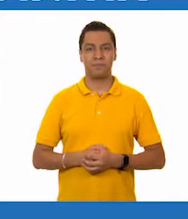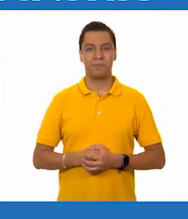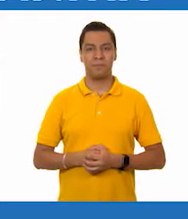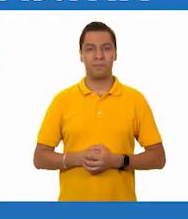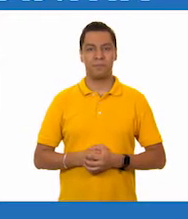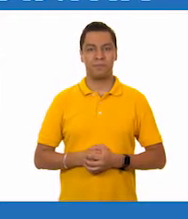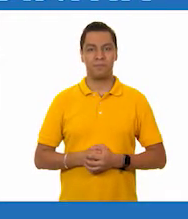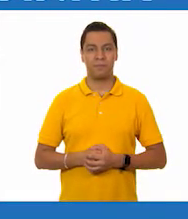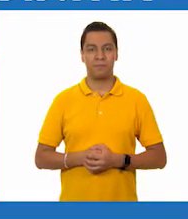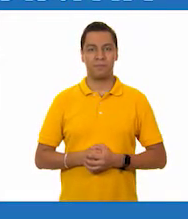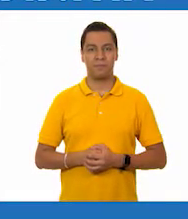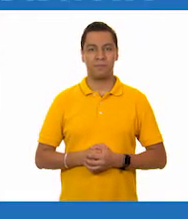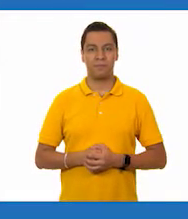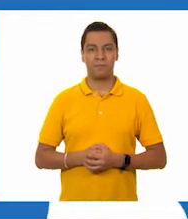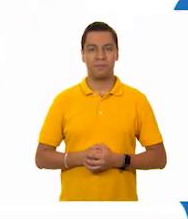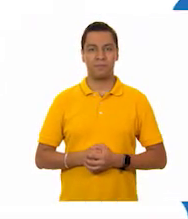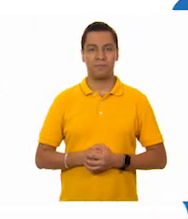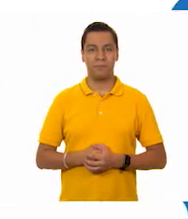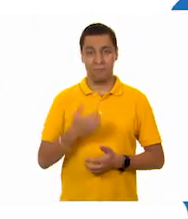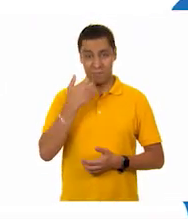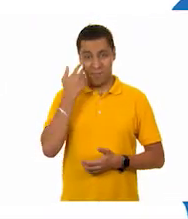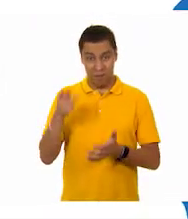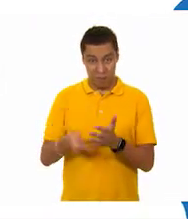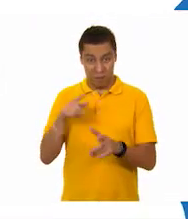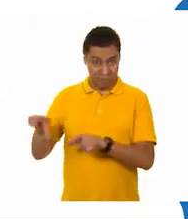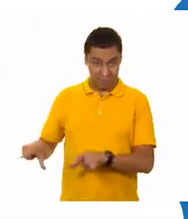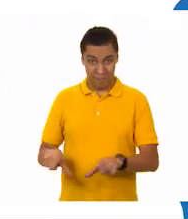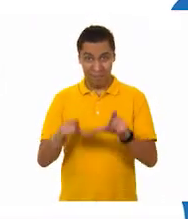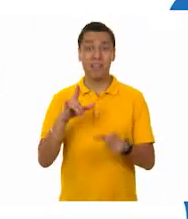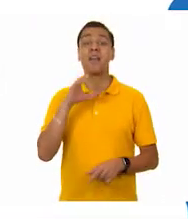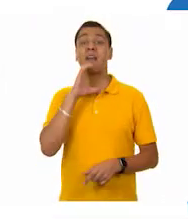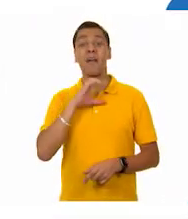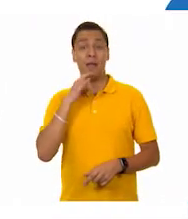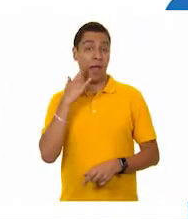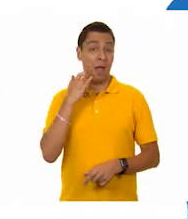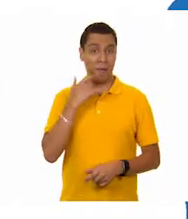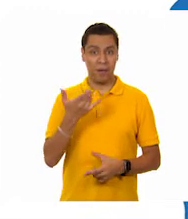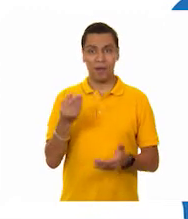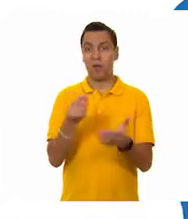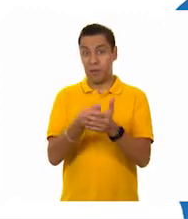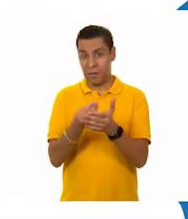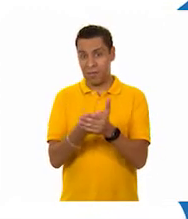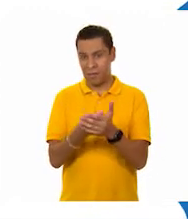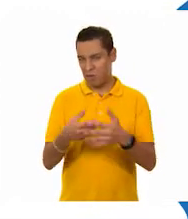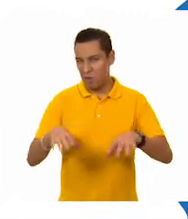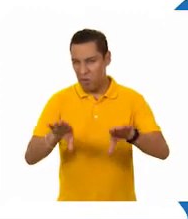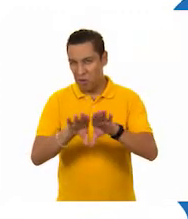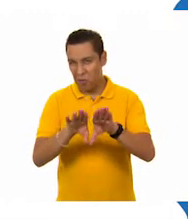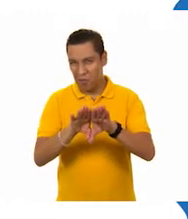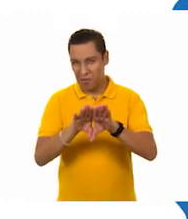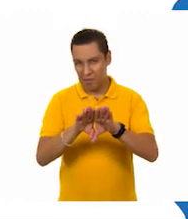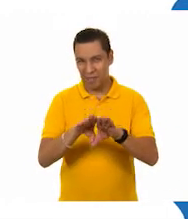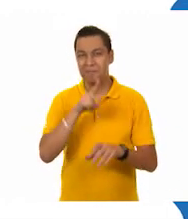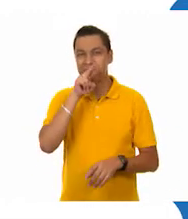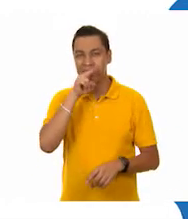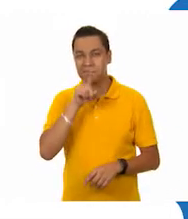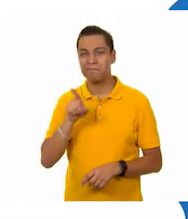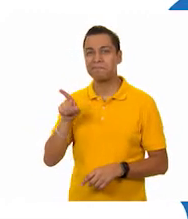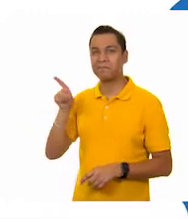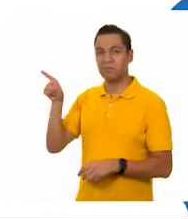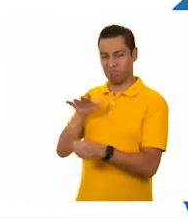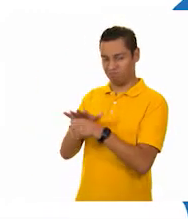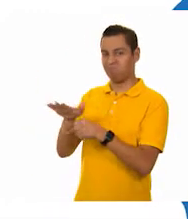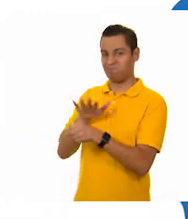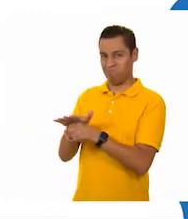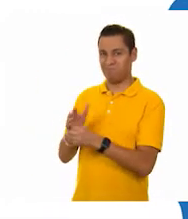.mx. Si quieres volver a ver los programas de Aprende en Casa 3, los puedes encontrar en la